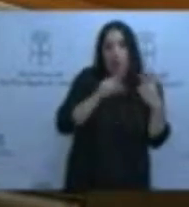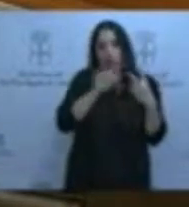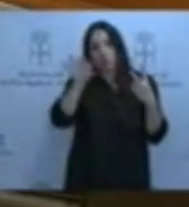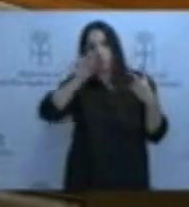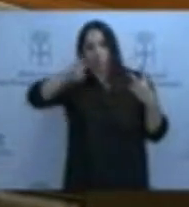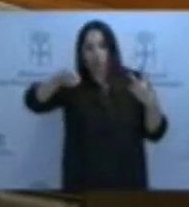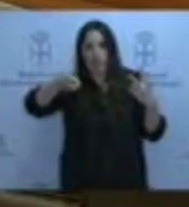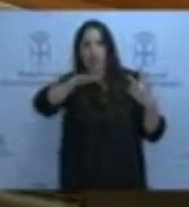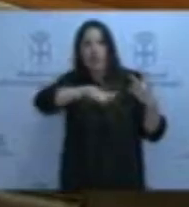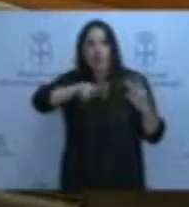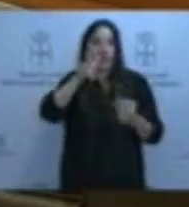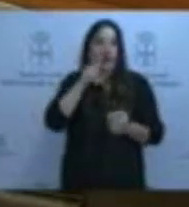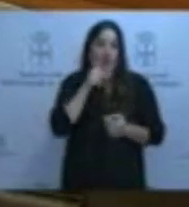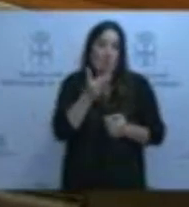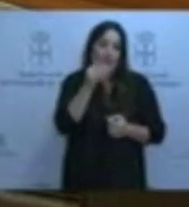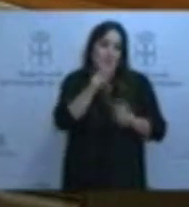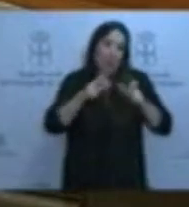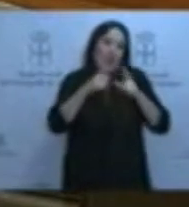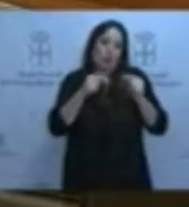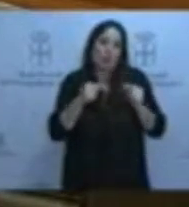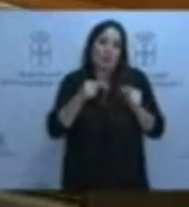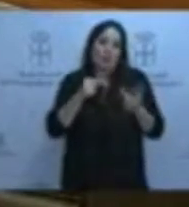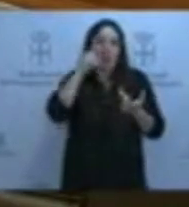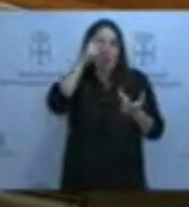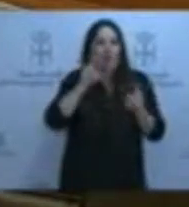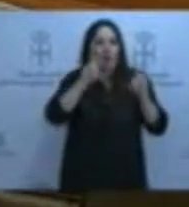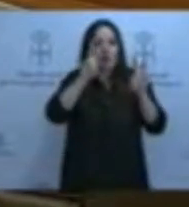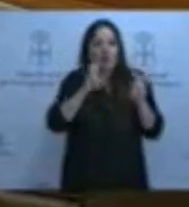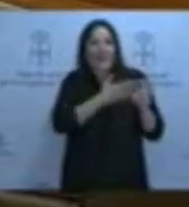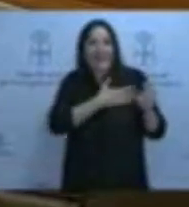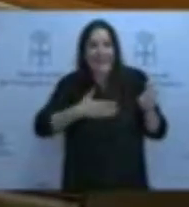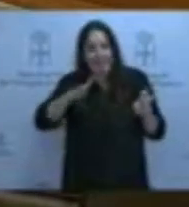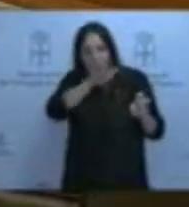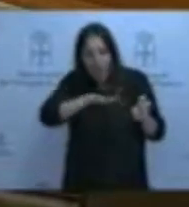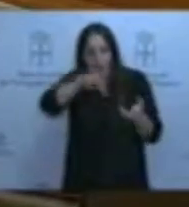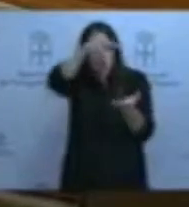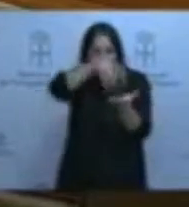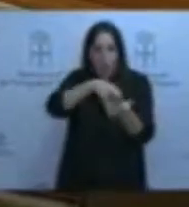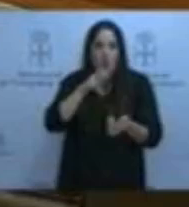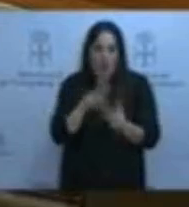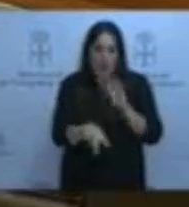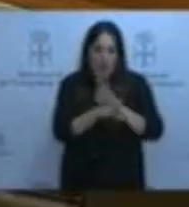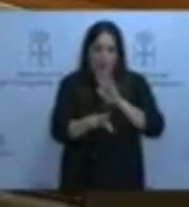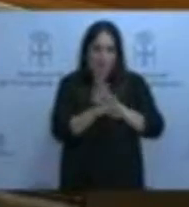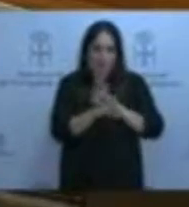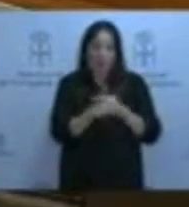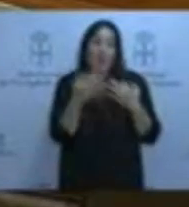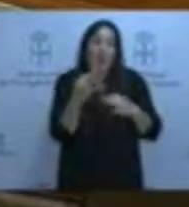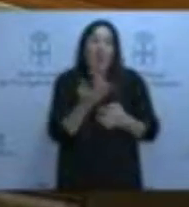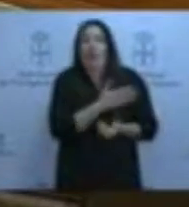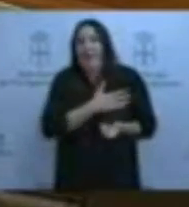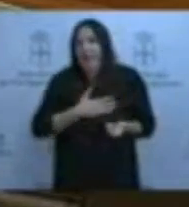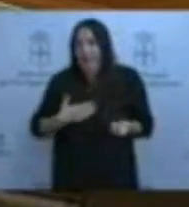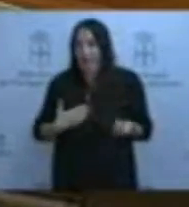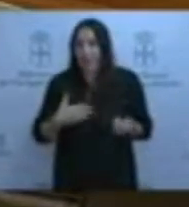gente de Valdés y a la gente de Asturias lo que importa es que quede en Chubarca, evidentemente, querrán optar